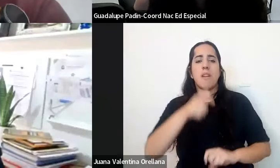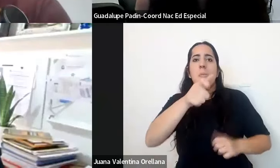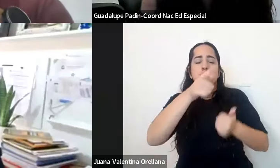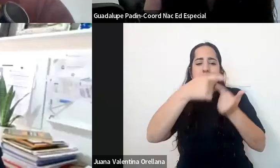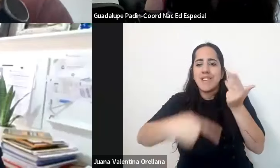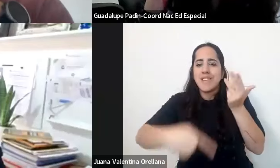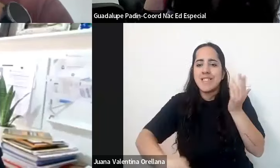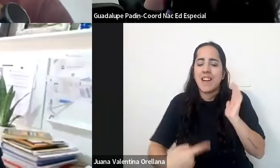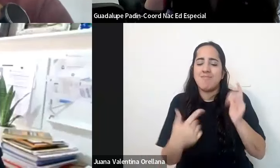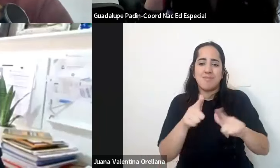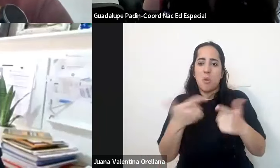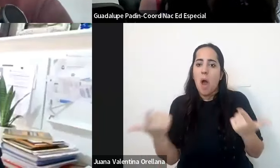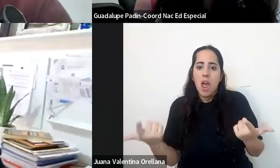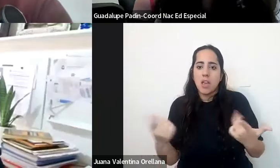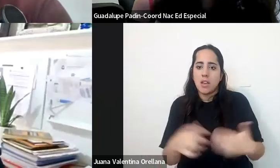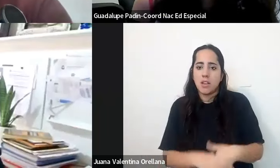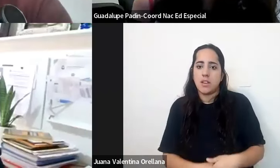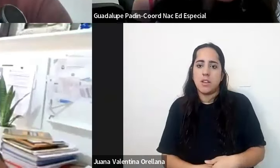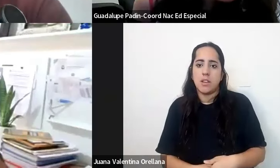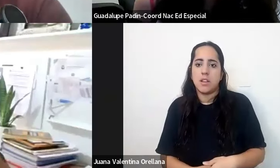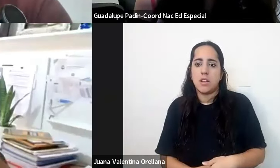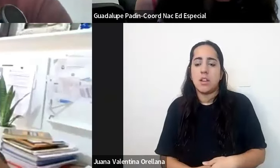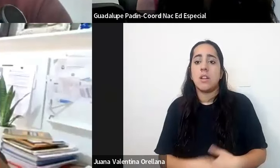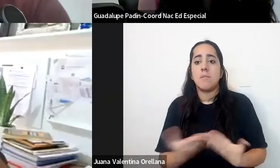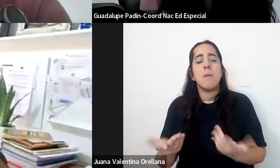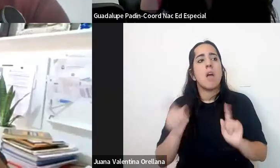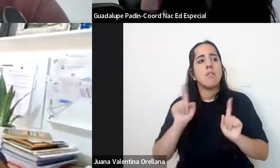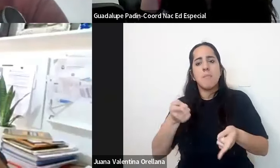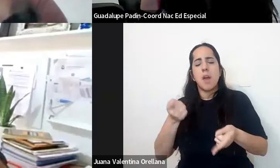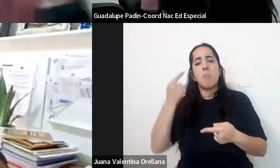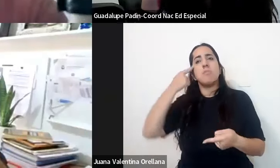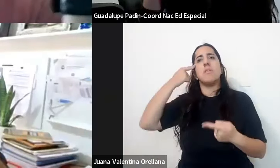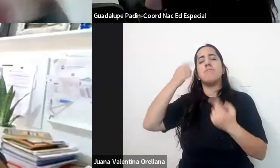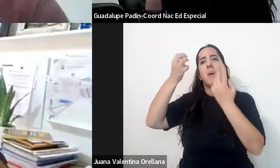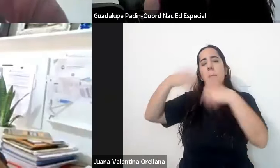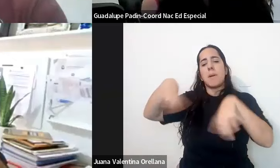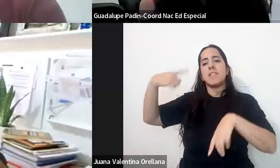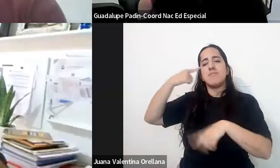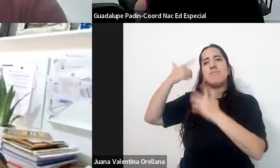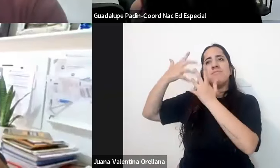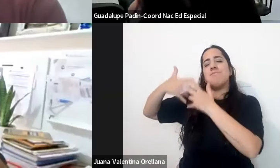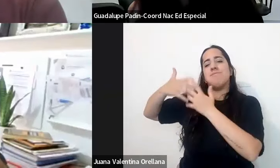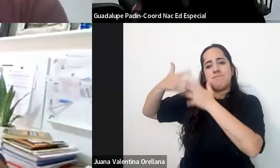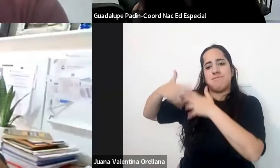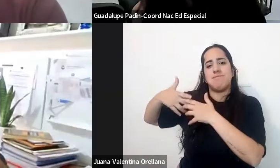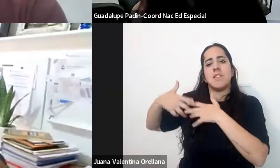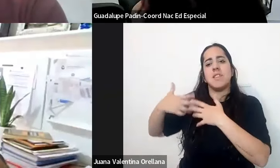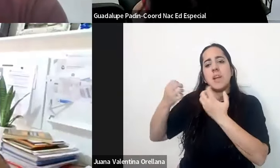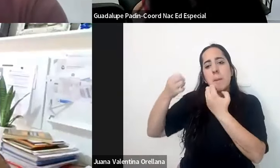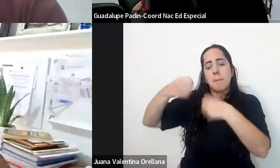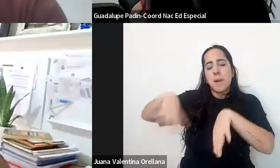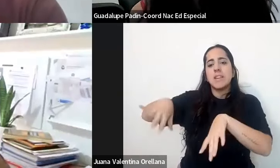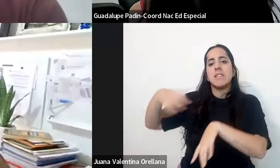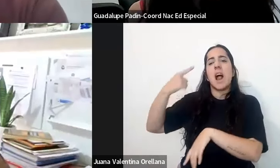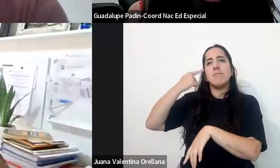esa pregunta pero sí también es abrir el campo para efectivamente empezar a plantearse